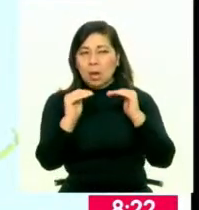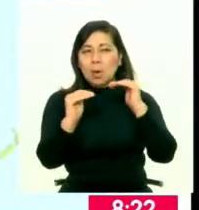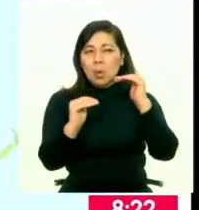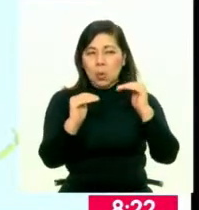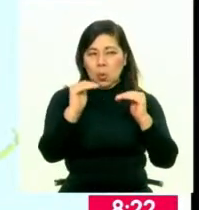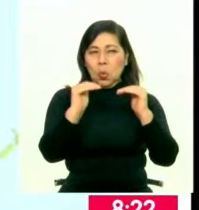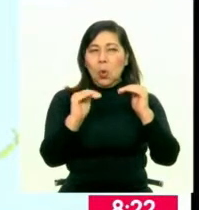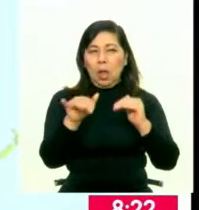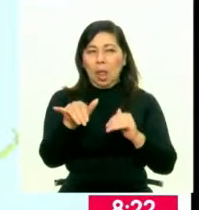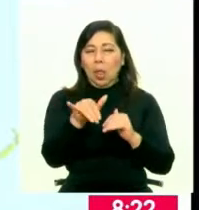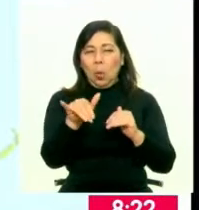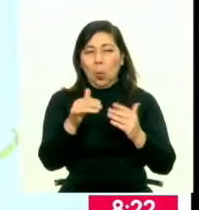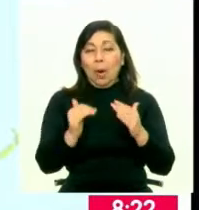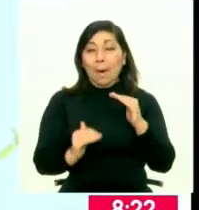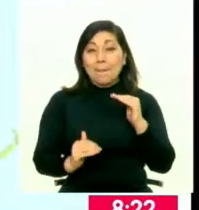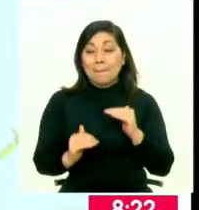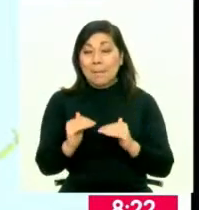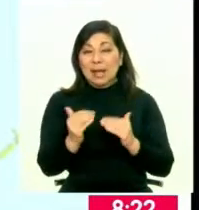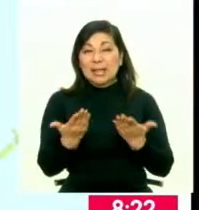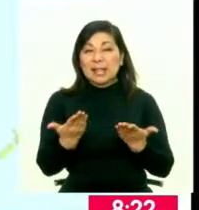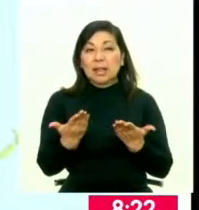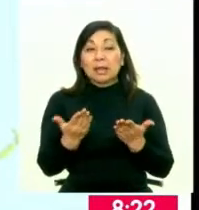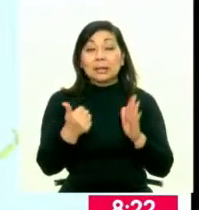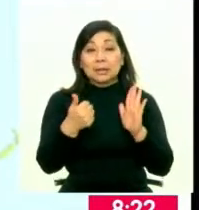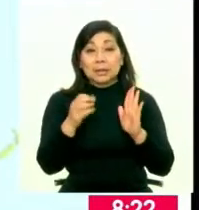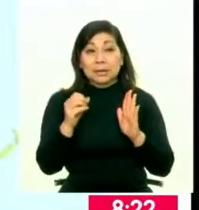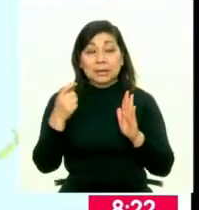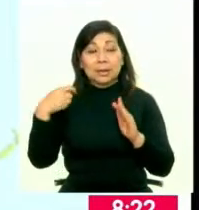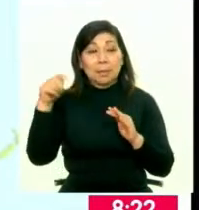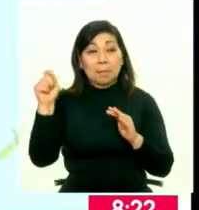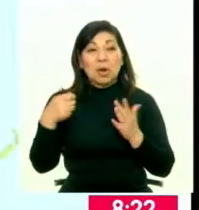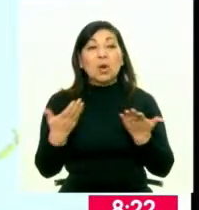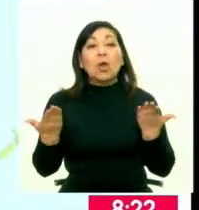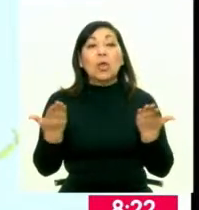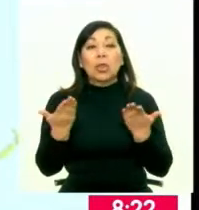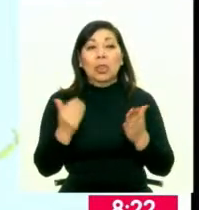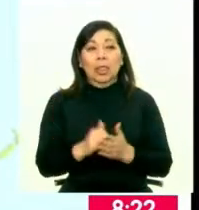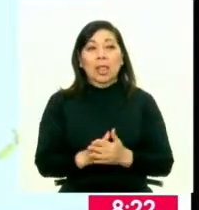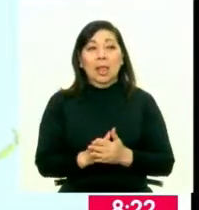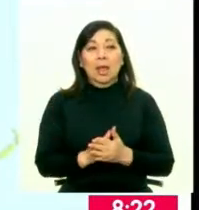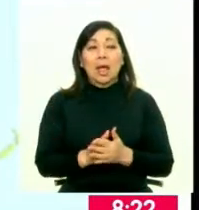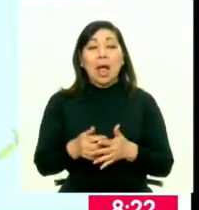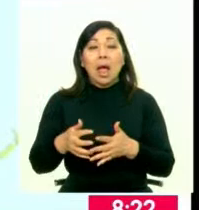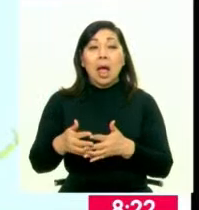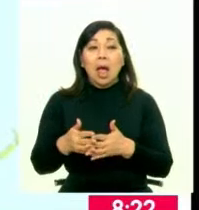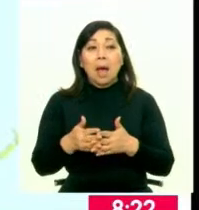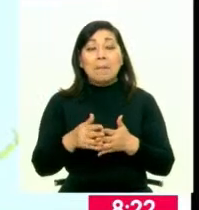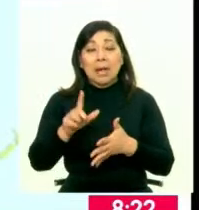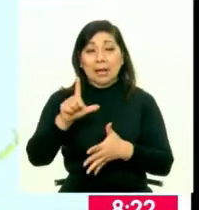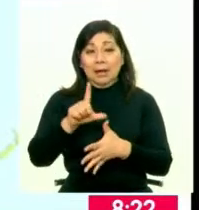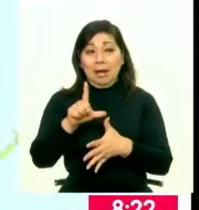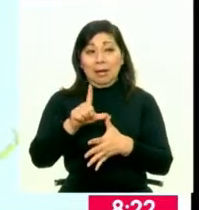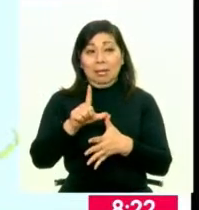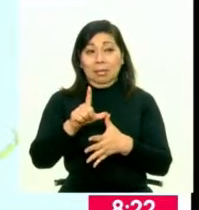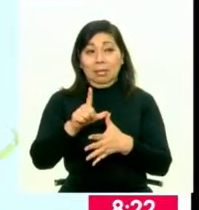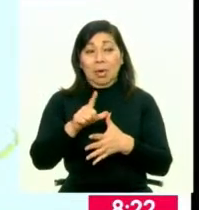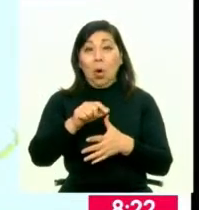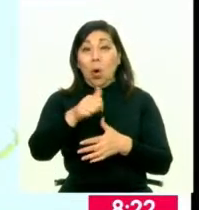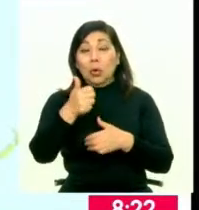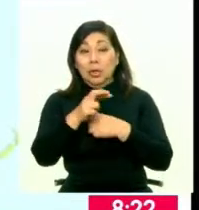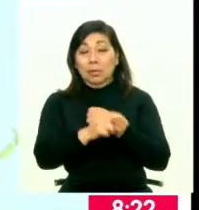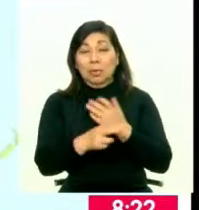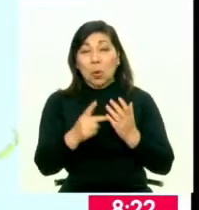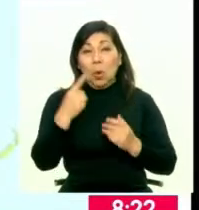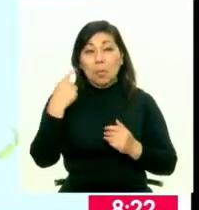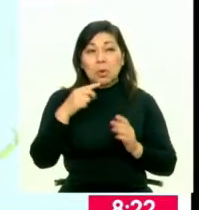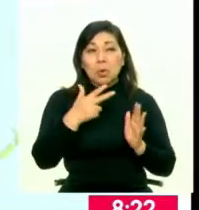en nuestra población, y la mayor cantidad de ellos, el 60%, se encuentra ubicado en América Latina, los que han salido hacia el extranjero, que